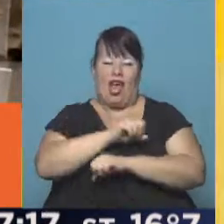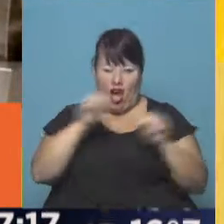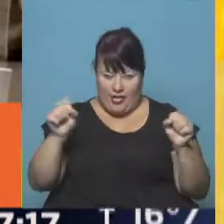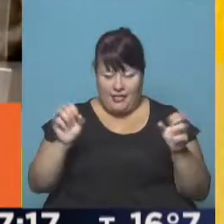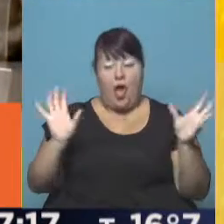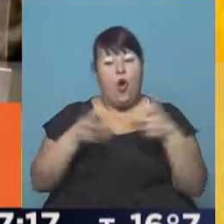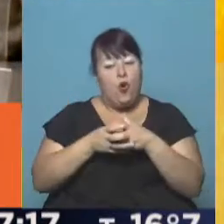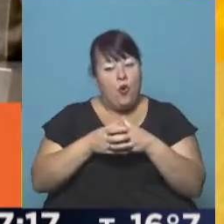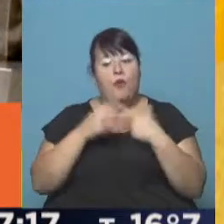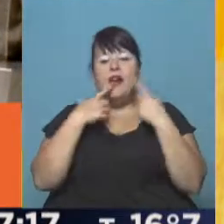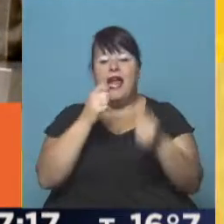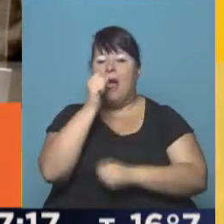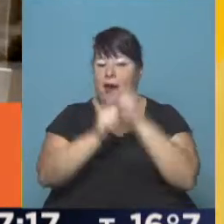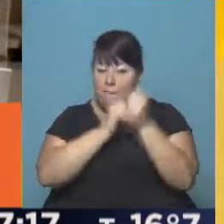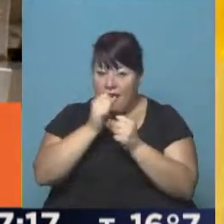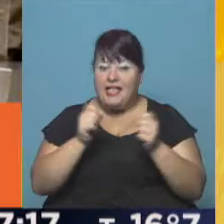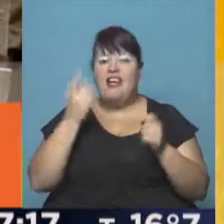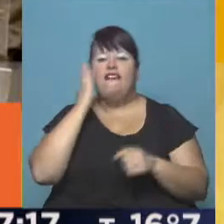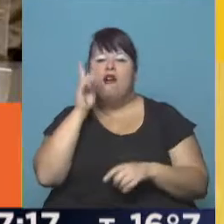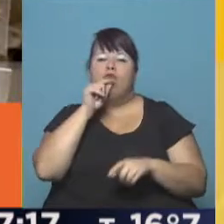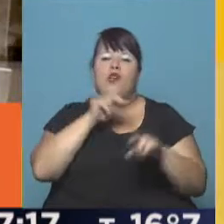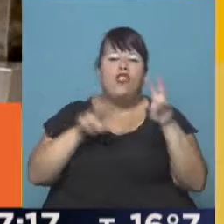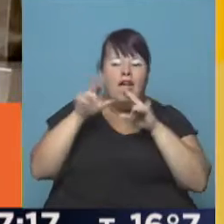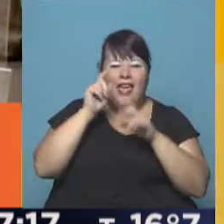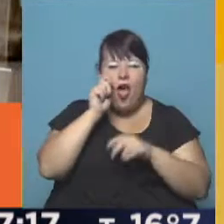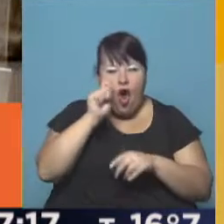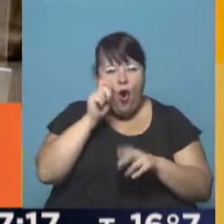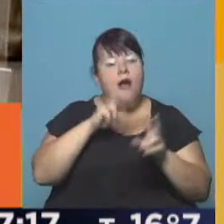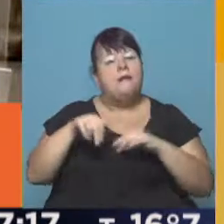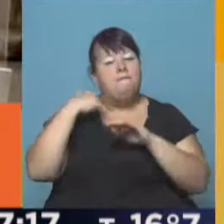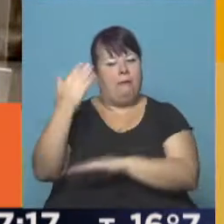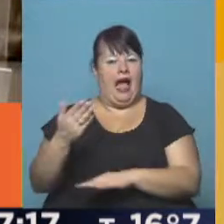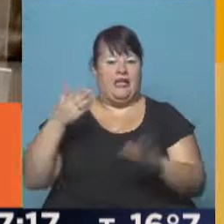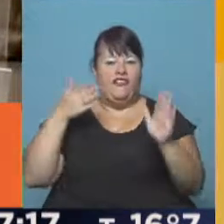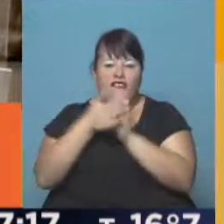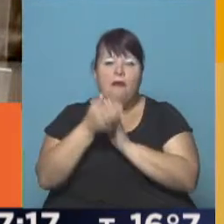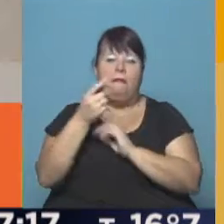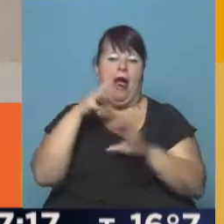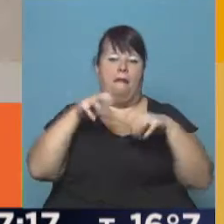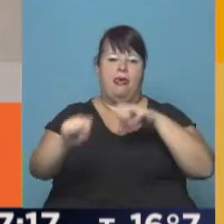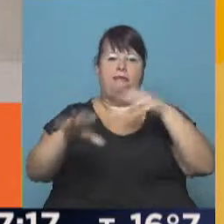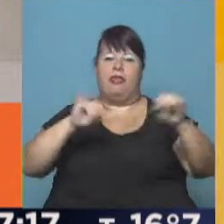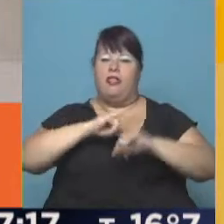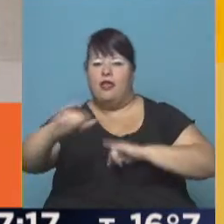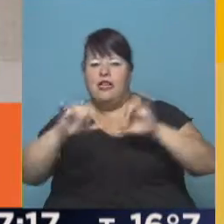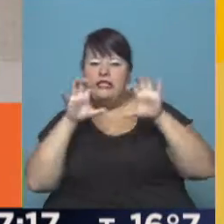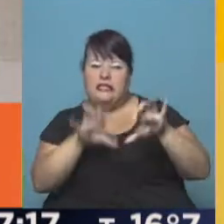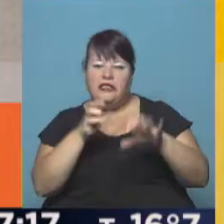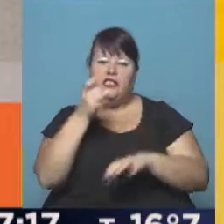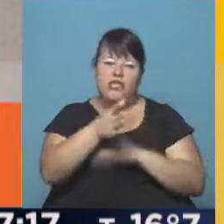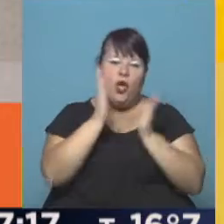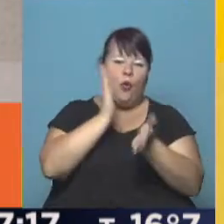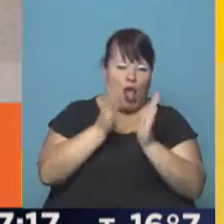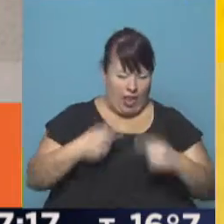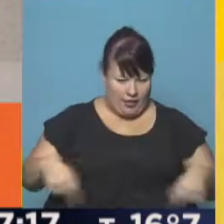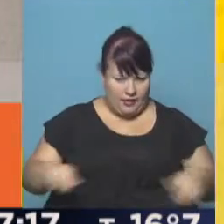El bloque exige a las empresas de redes sociales o buscadores implementar más filtros para detectar mensajes de odio o violencia.